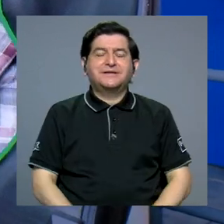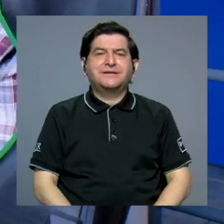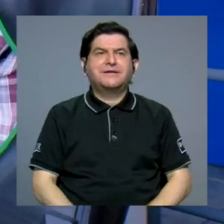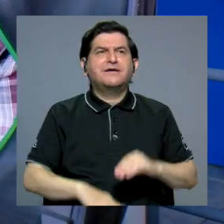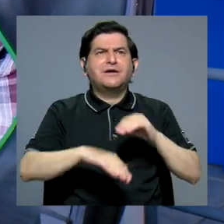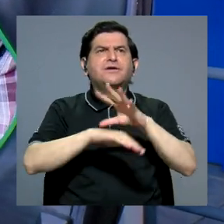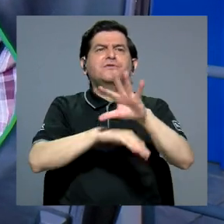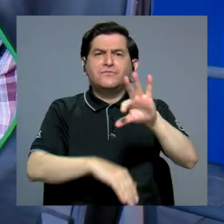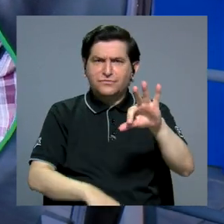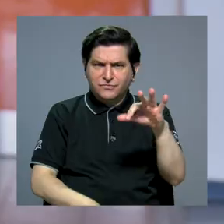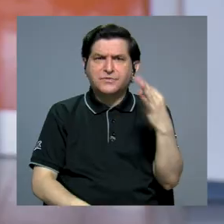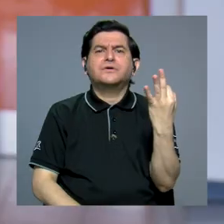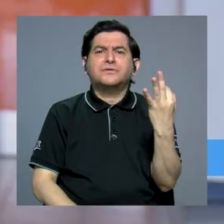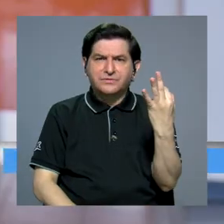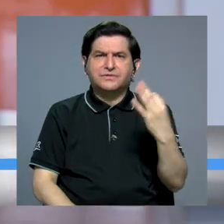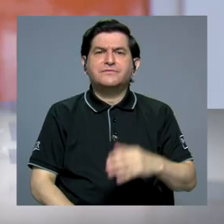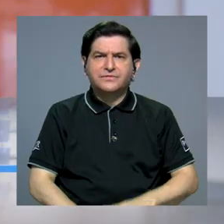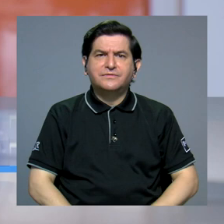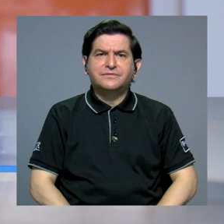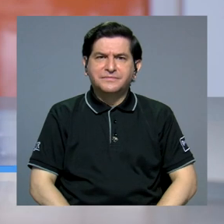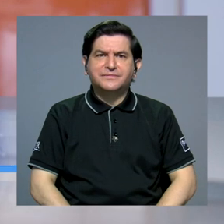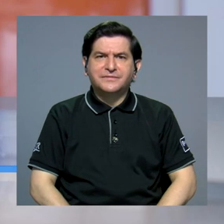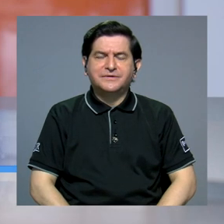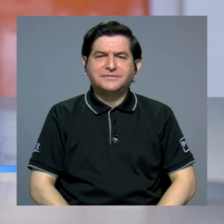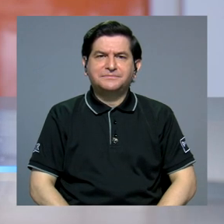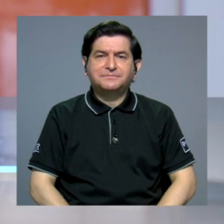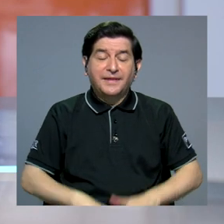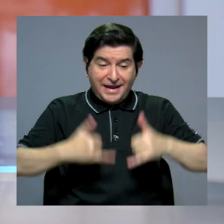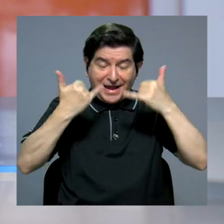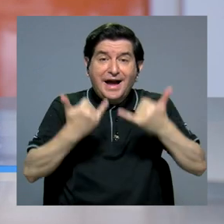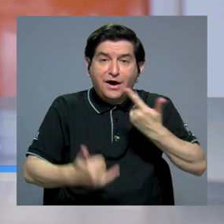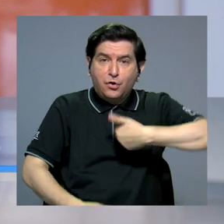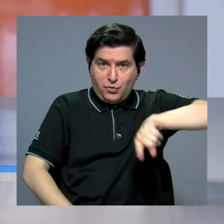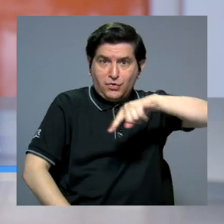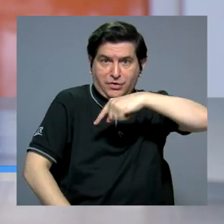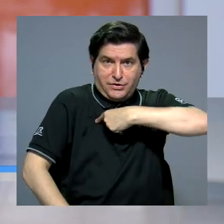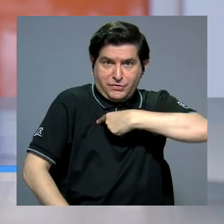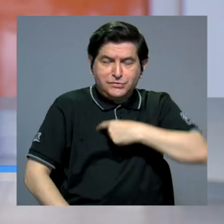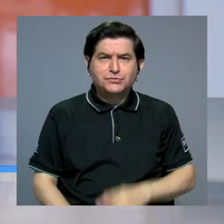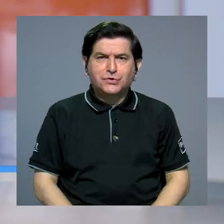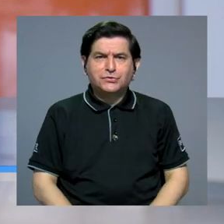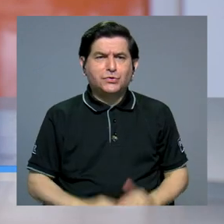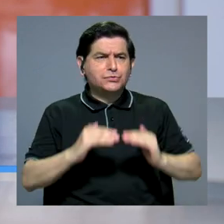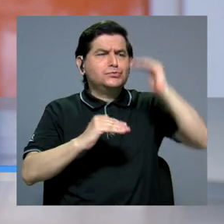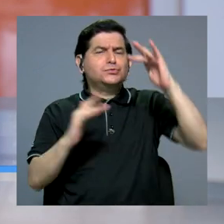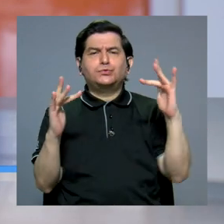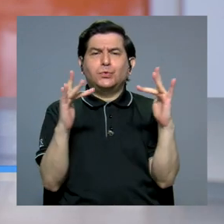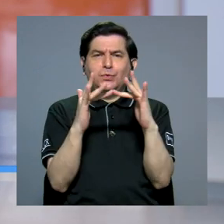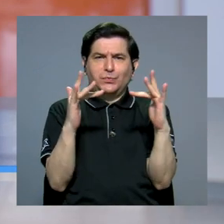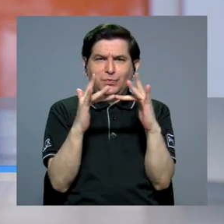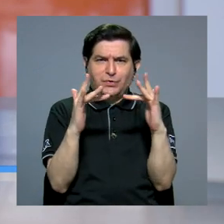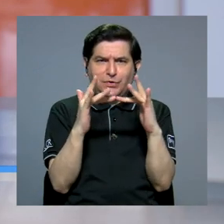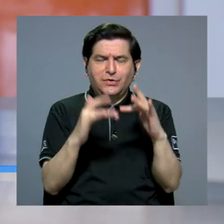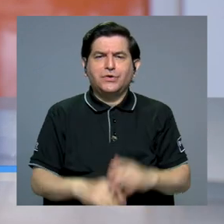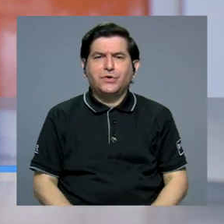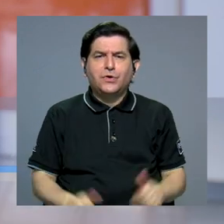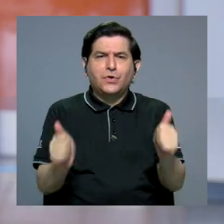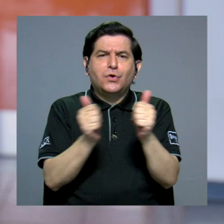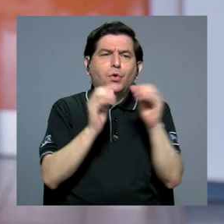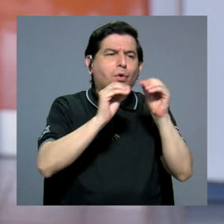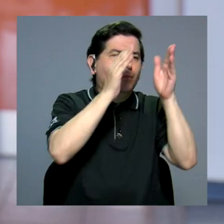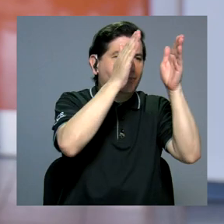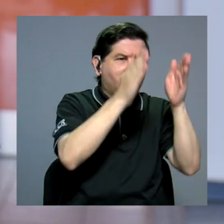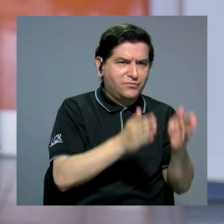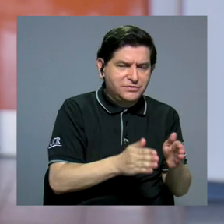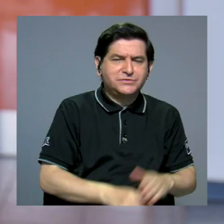Influye de forma que ahora nosotros tenemos un mayor contacto con